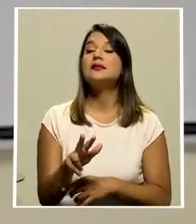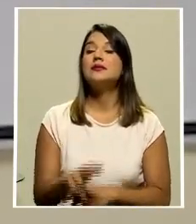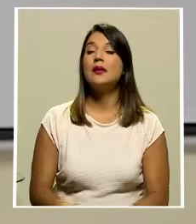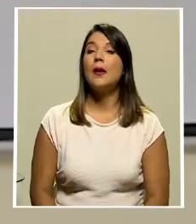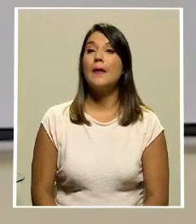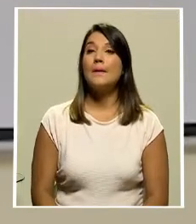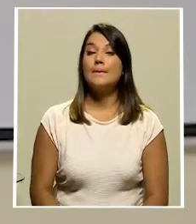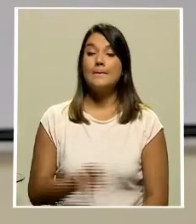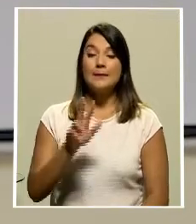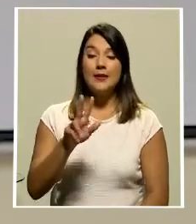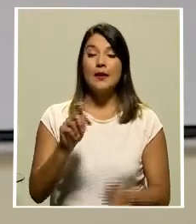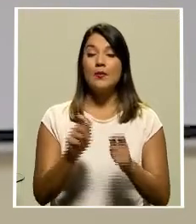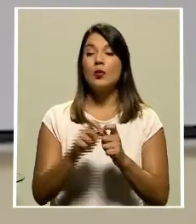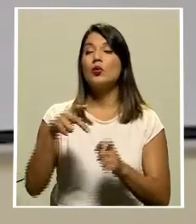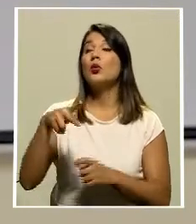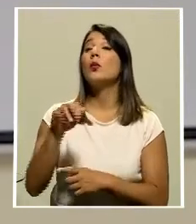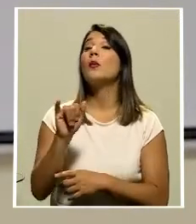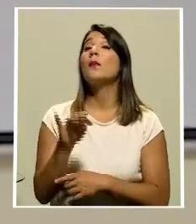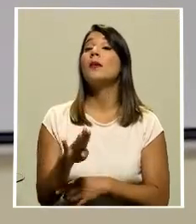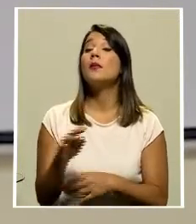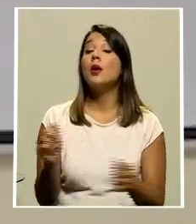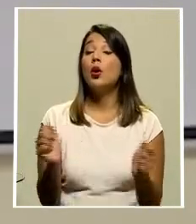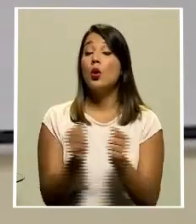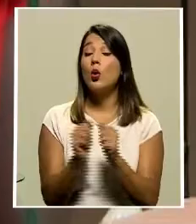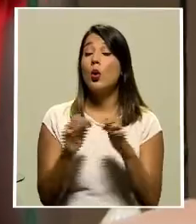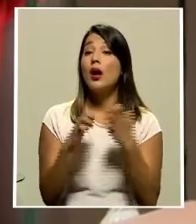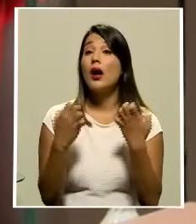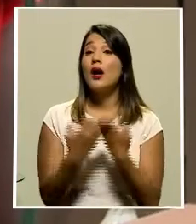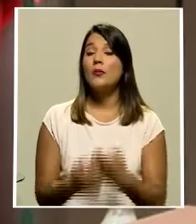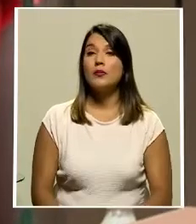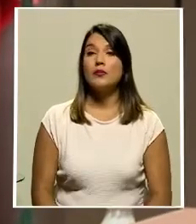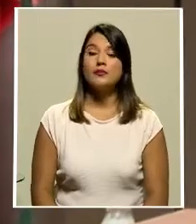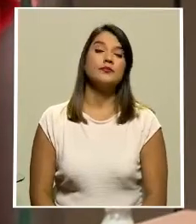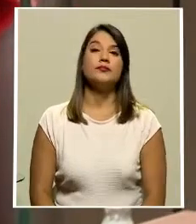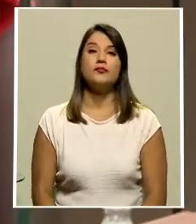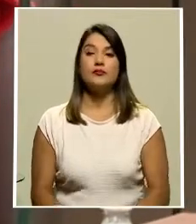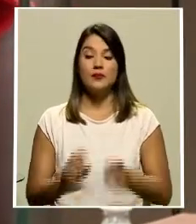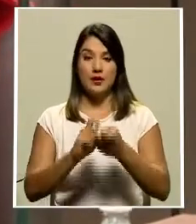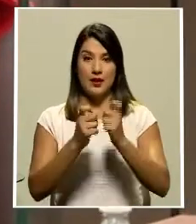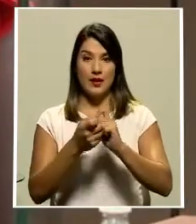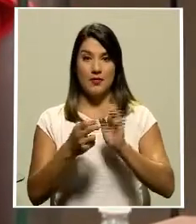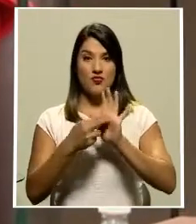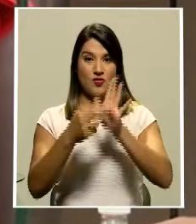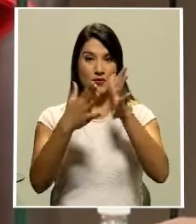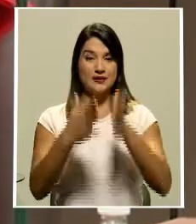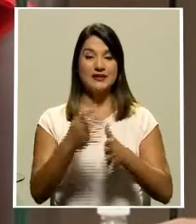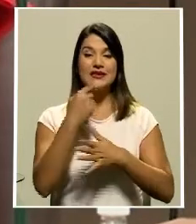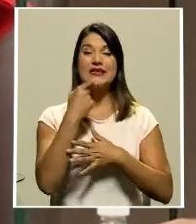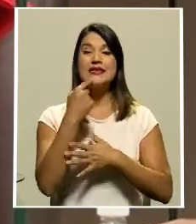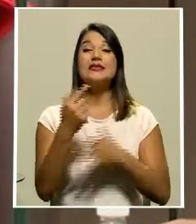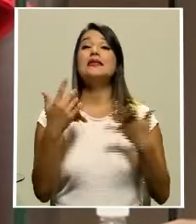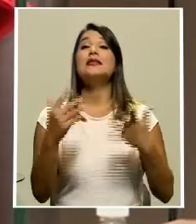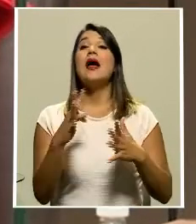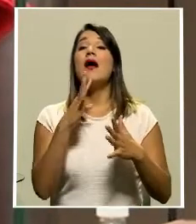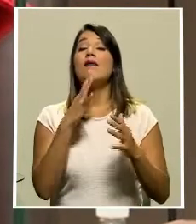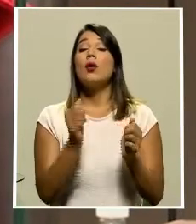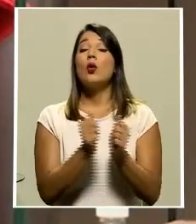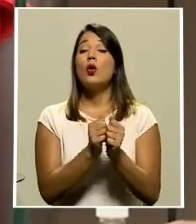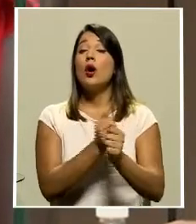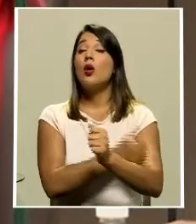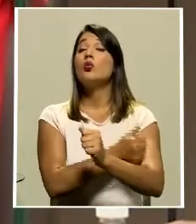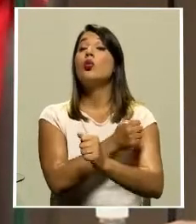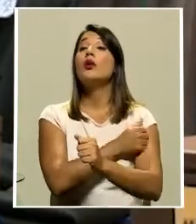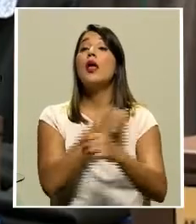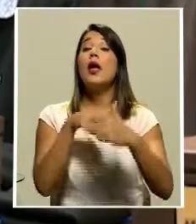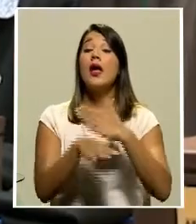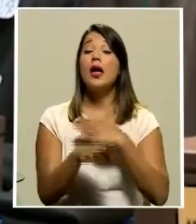del PIB con los cambios que hicieron los representantes de estos sectores aseguran que ya hablaron con las autoridades del poder